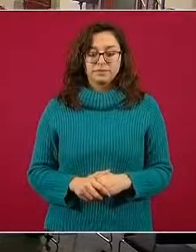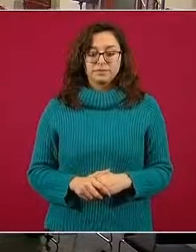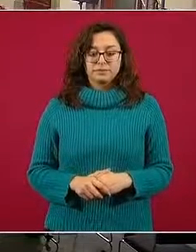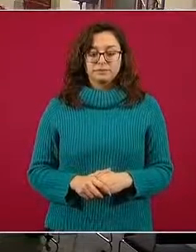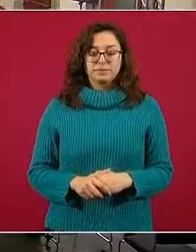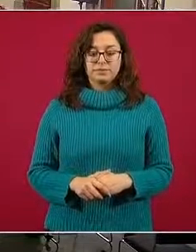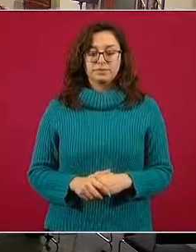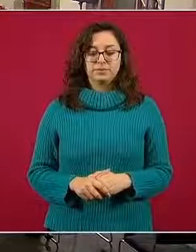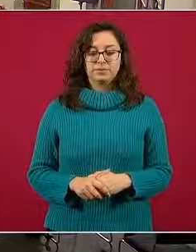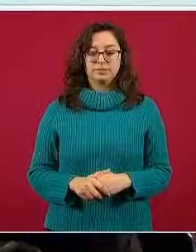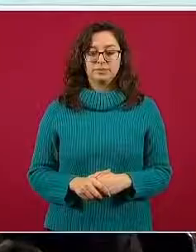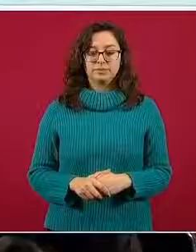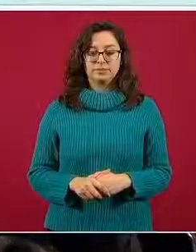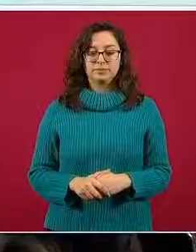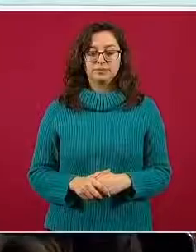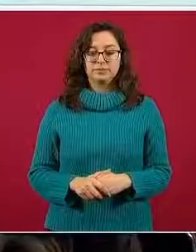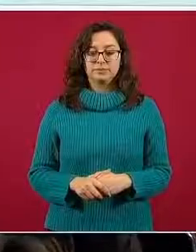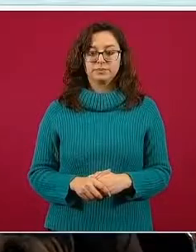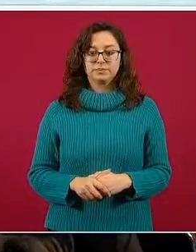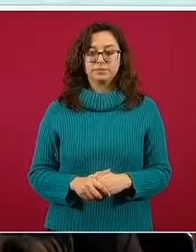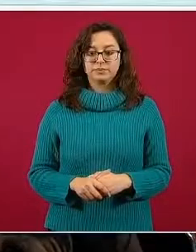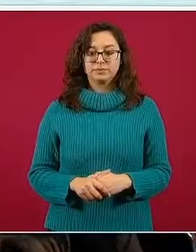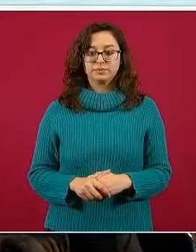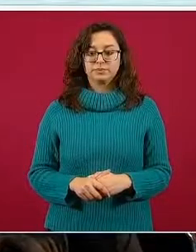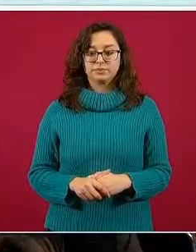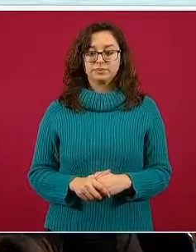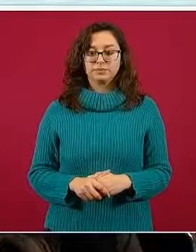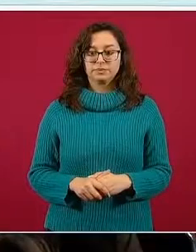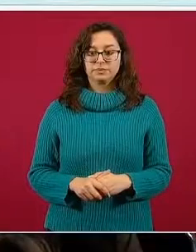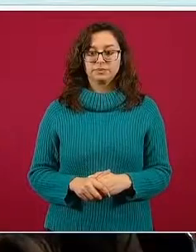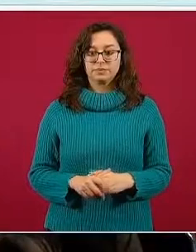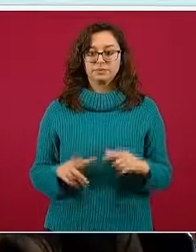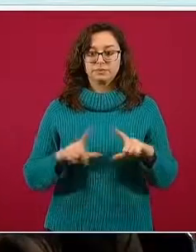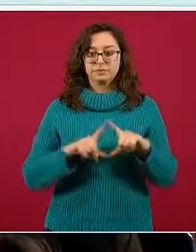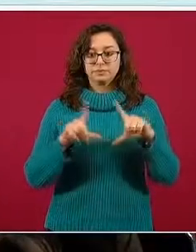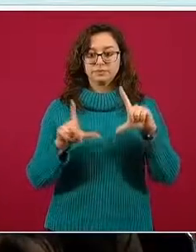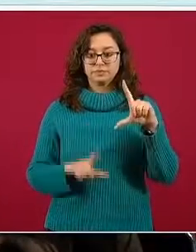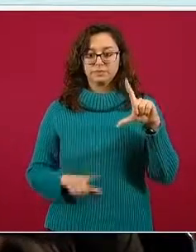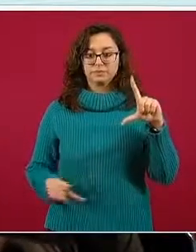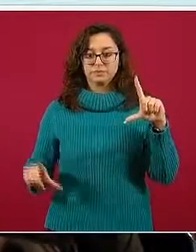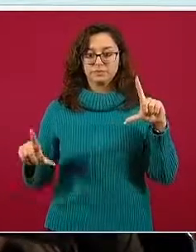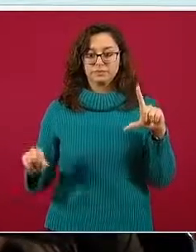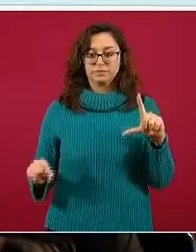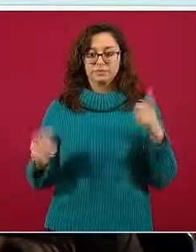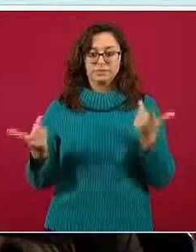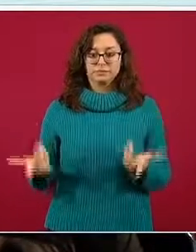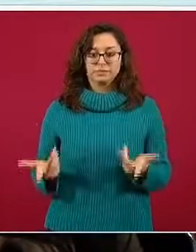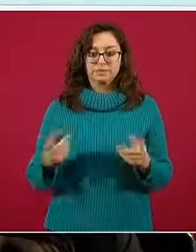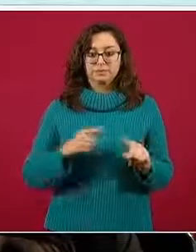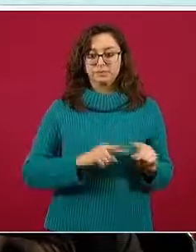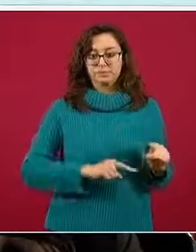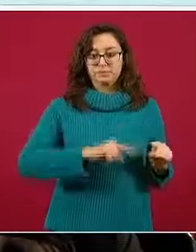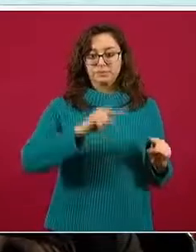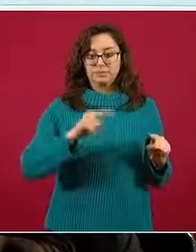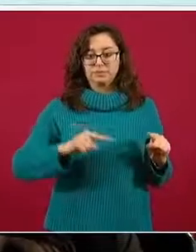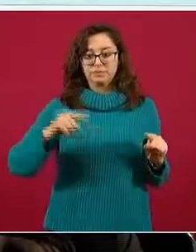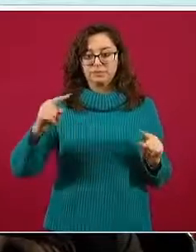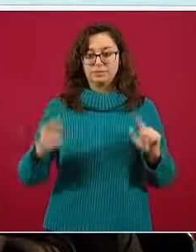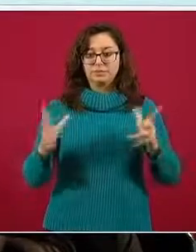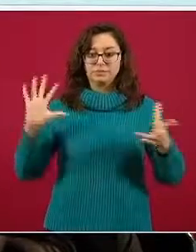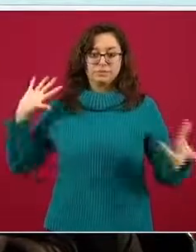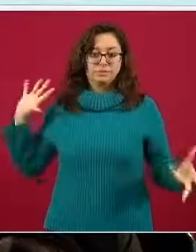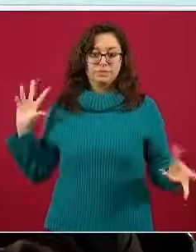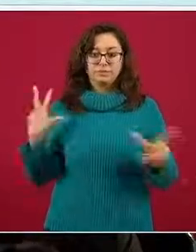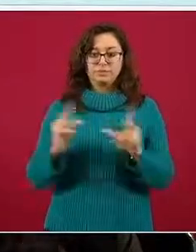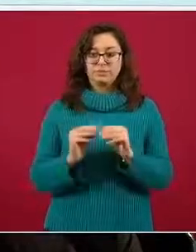epidémica que nos va contando la historia natural de la enfermedad de la epidemia